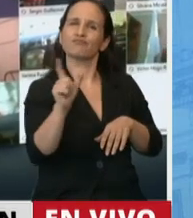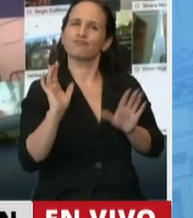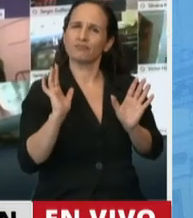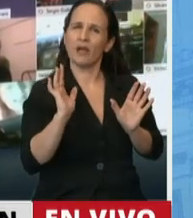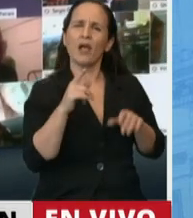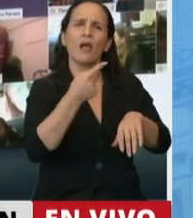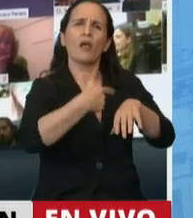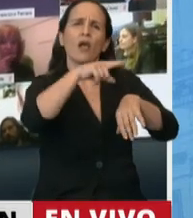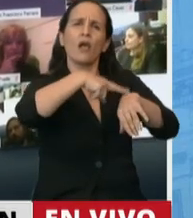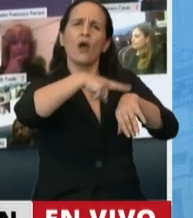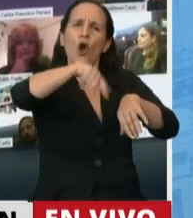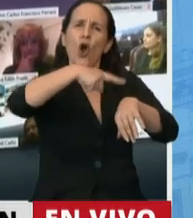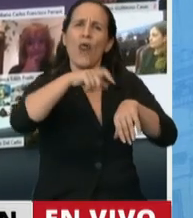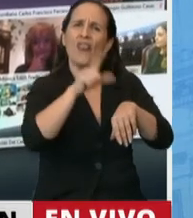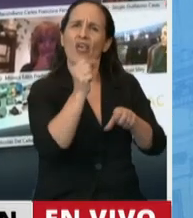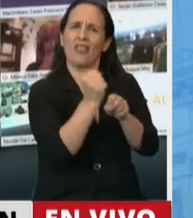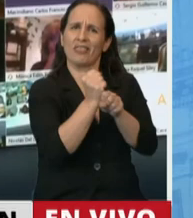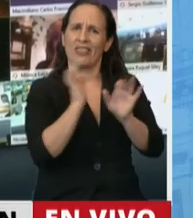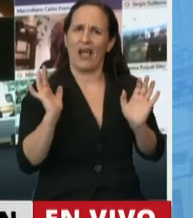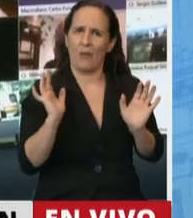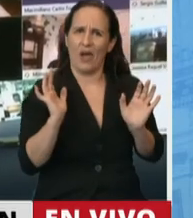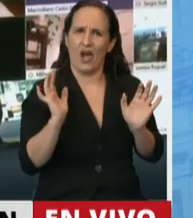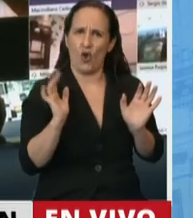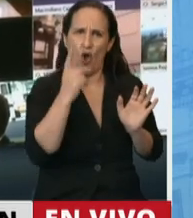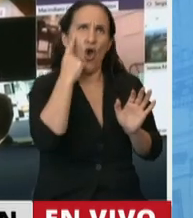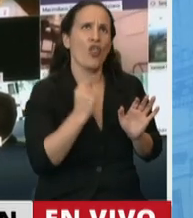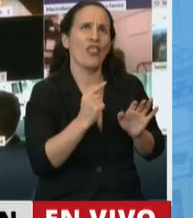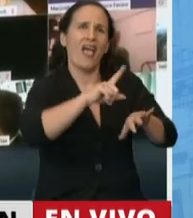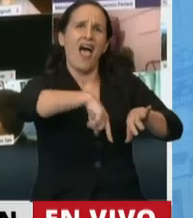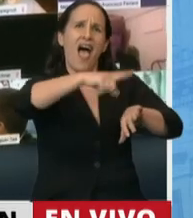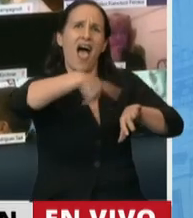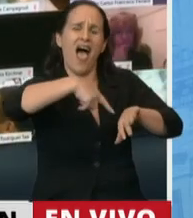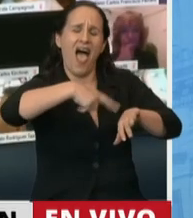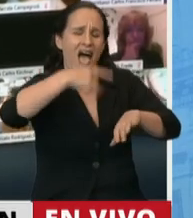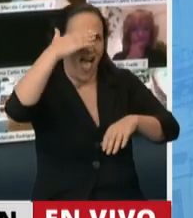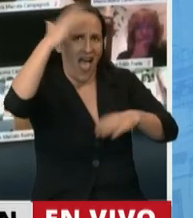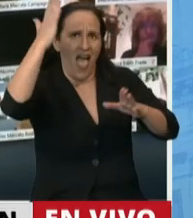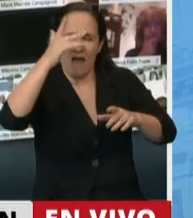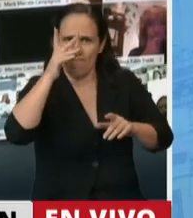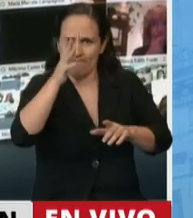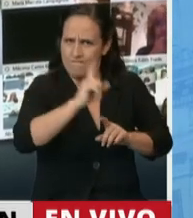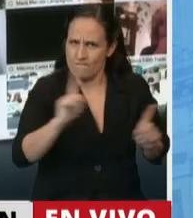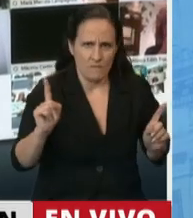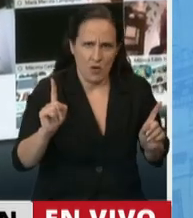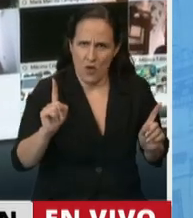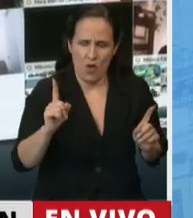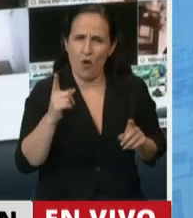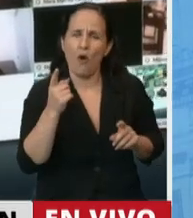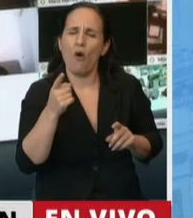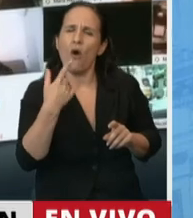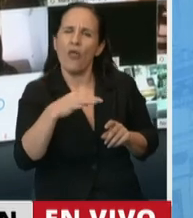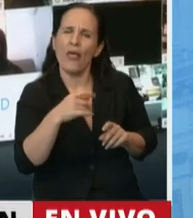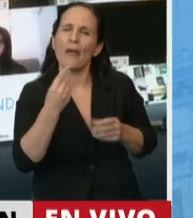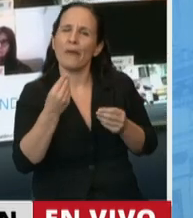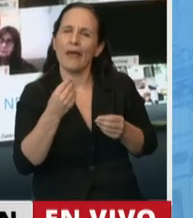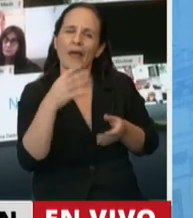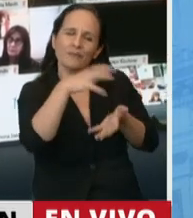que no se produzca una saturación en relación a la cantidad de horas trabajadas y tomar todos los resguardos necesarios desde